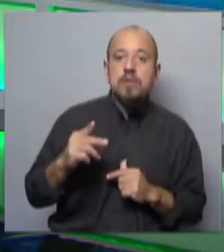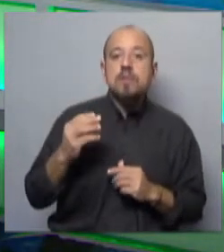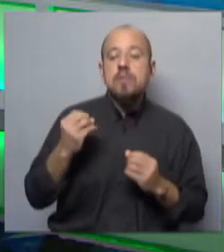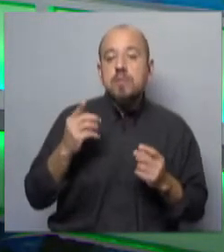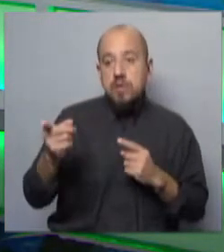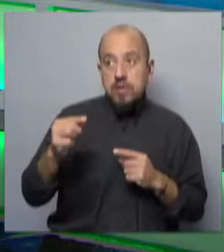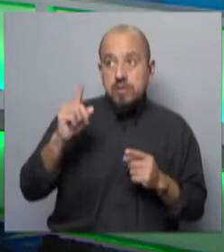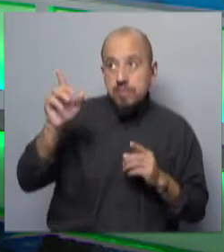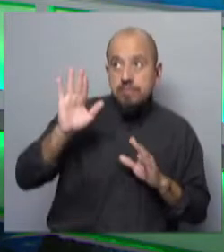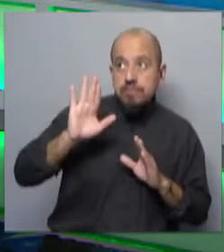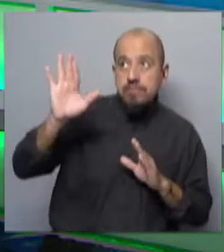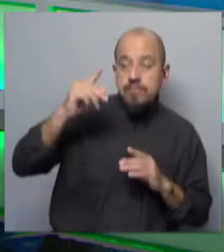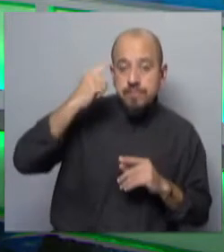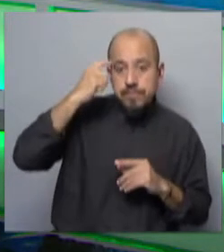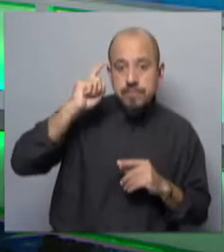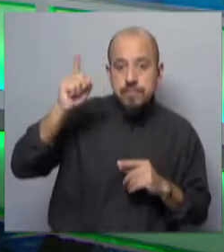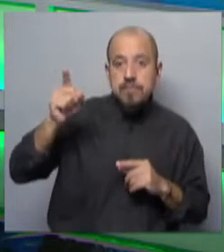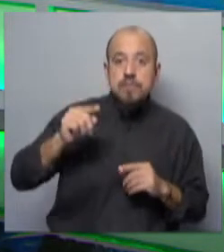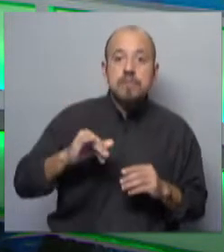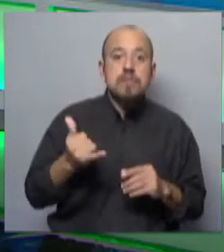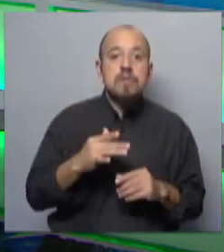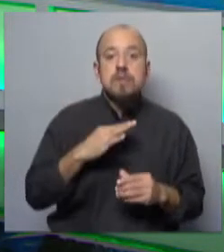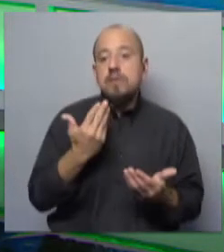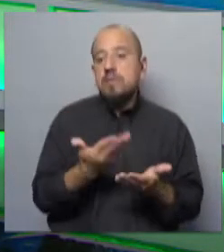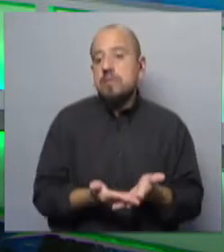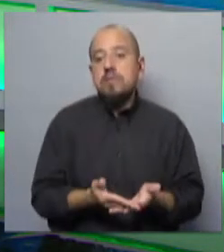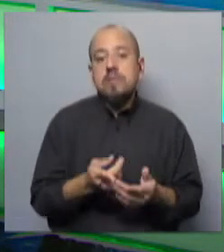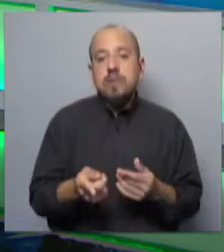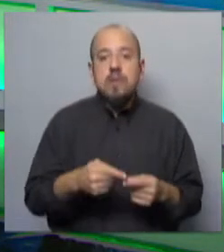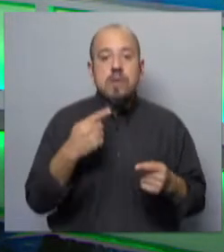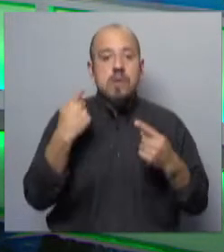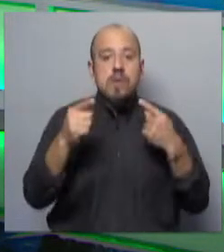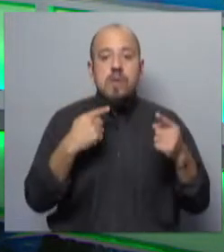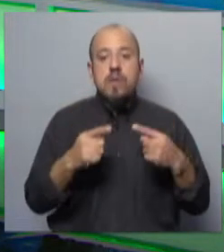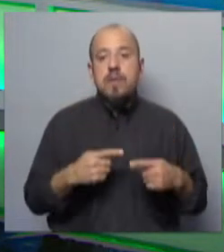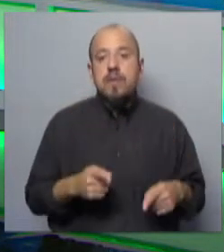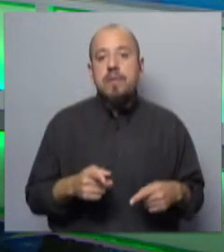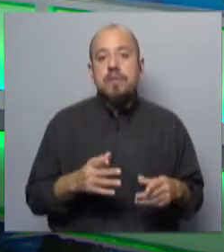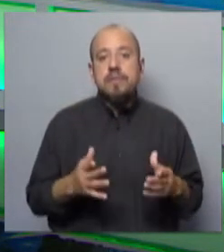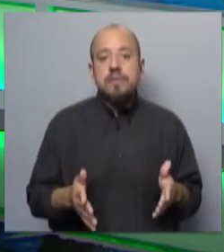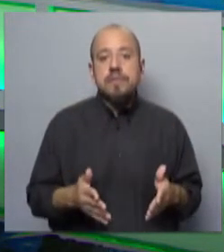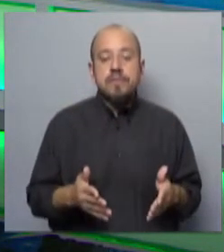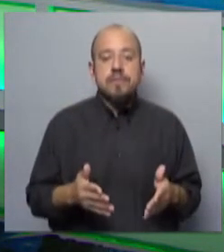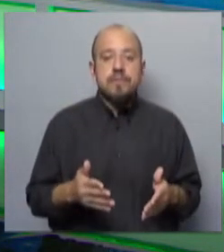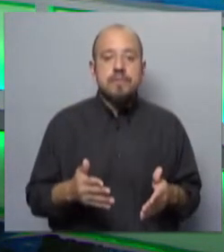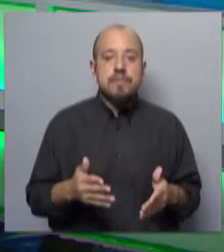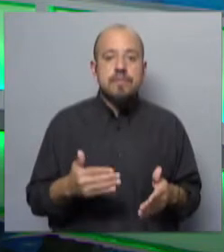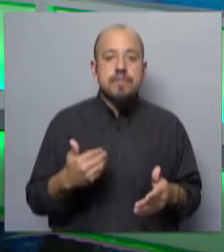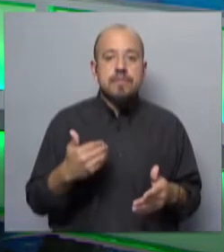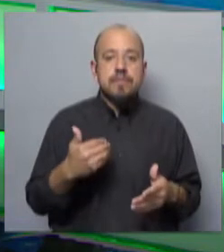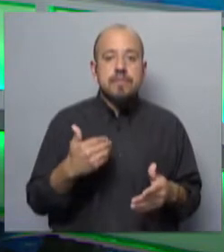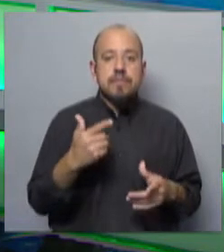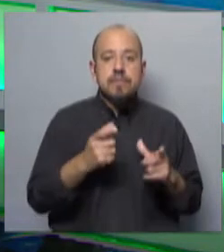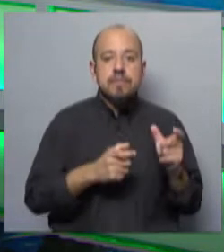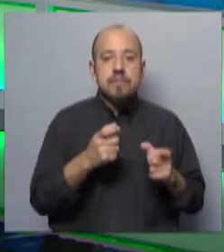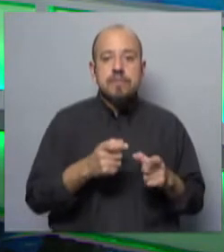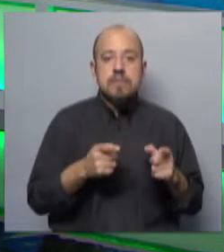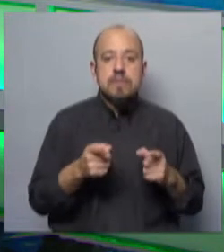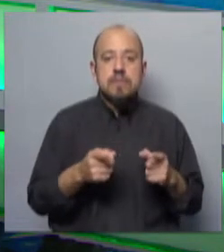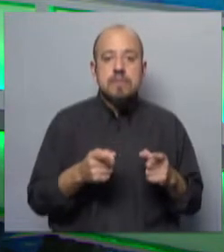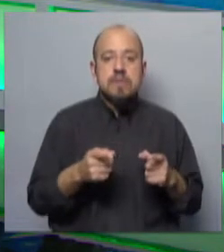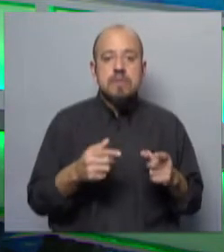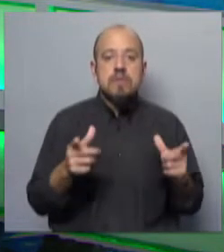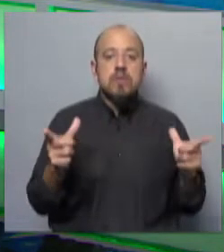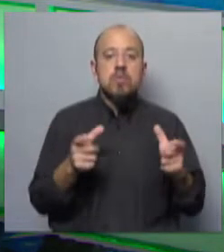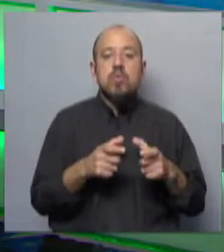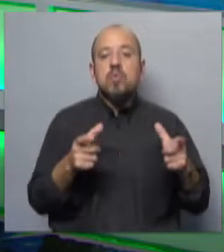iniciativa, y la segunda es porque ya están planteadas las demandas de los distintos actores que han participado en esta serie de